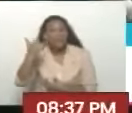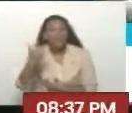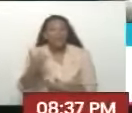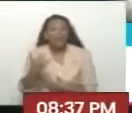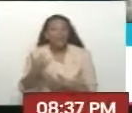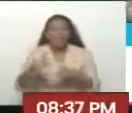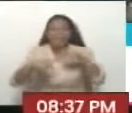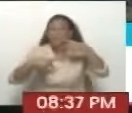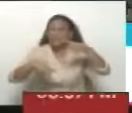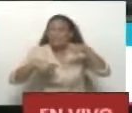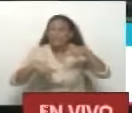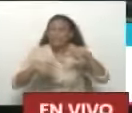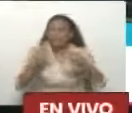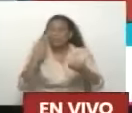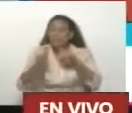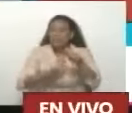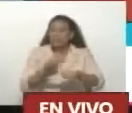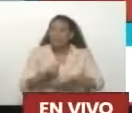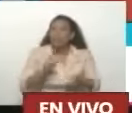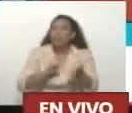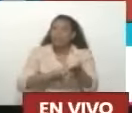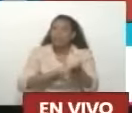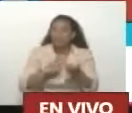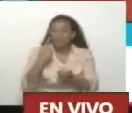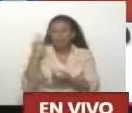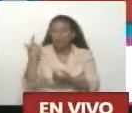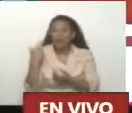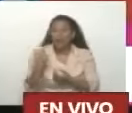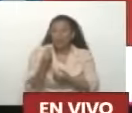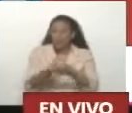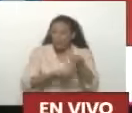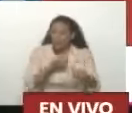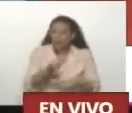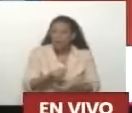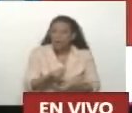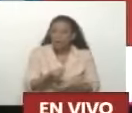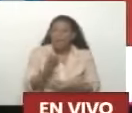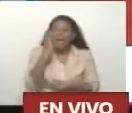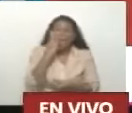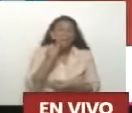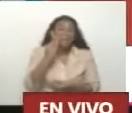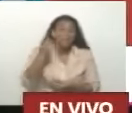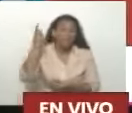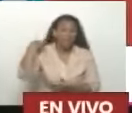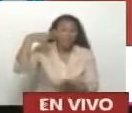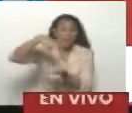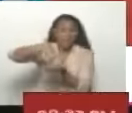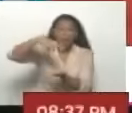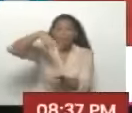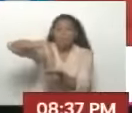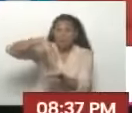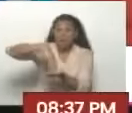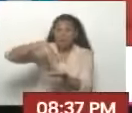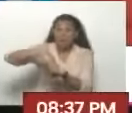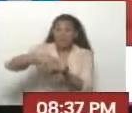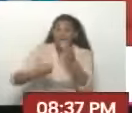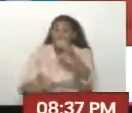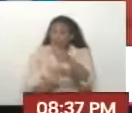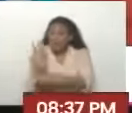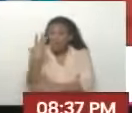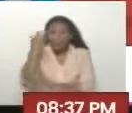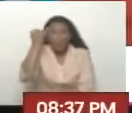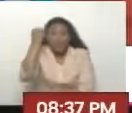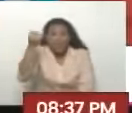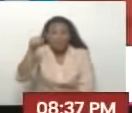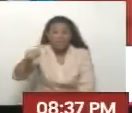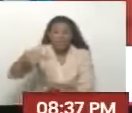En TikTok Que hicimos Porque de verdad Usted sabe Ya teníamos Esta experiencia En Miranda Que fue una experiencia Además que nació De las comunas Ellas